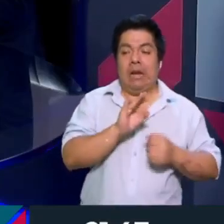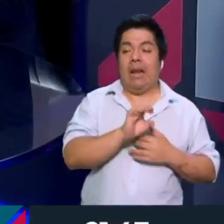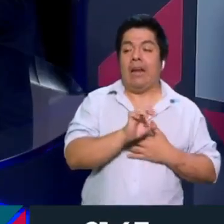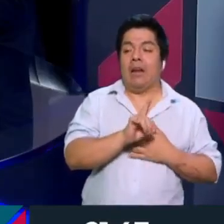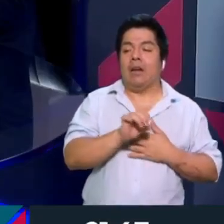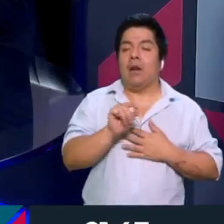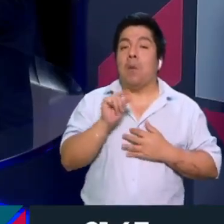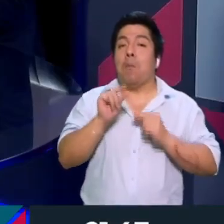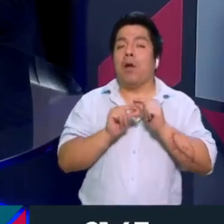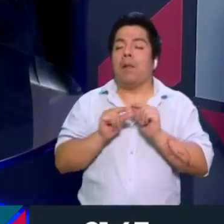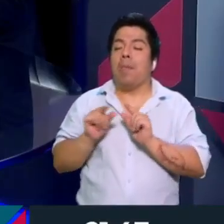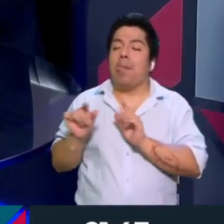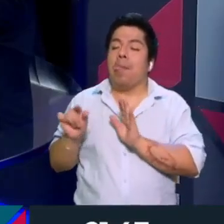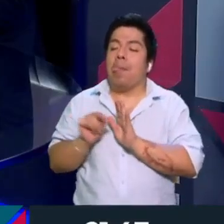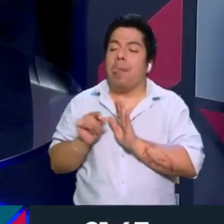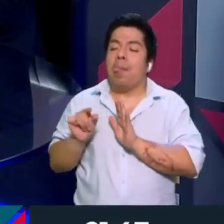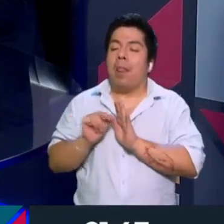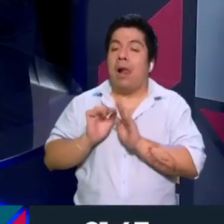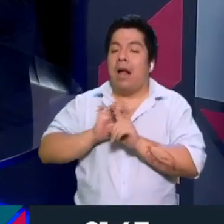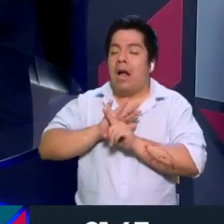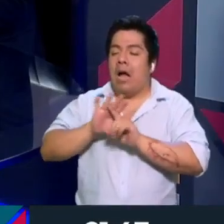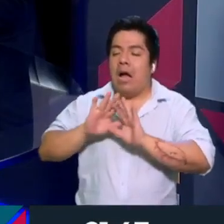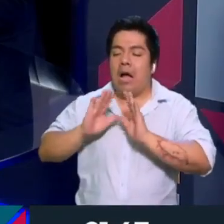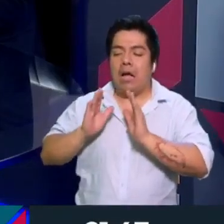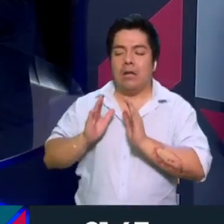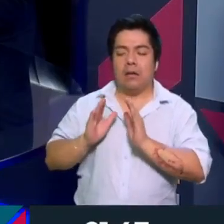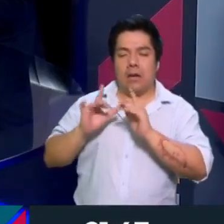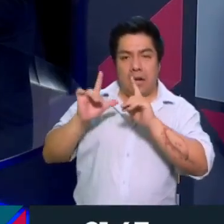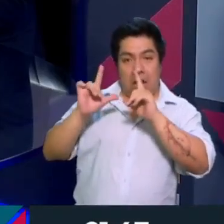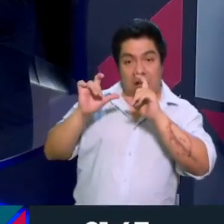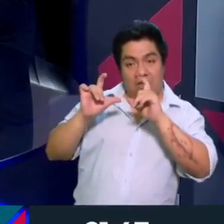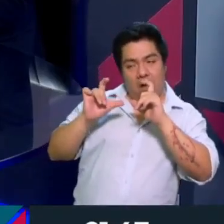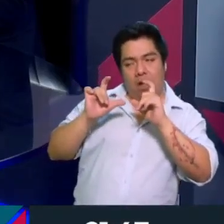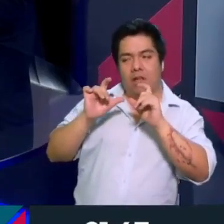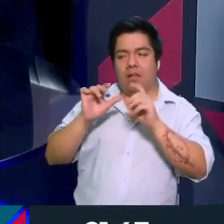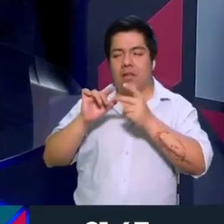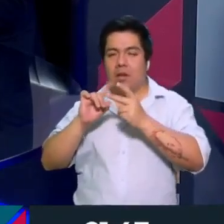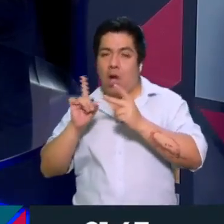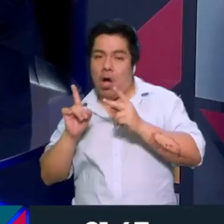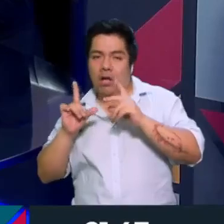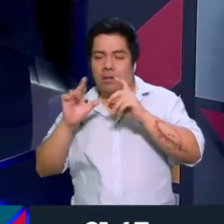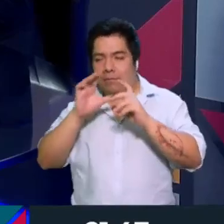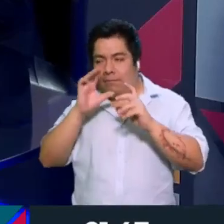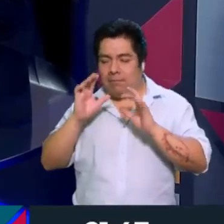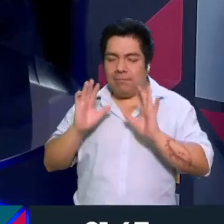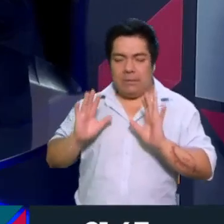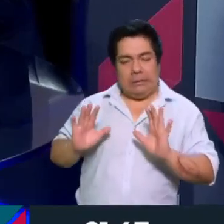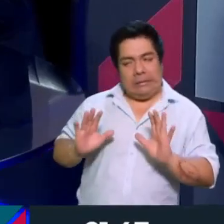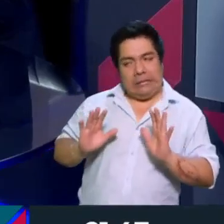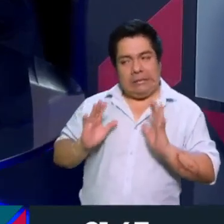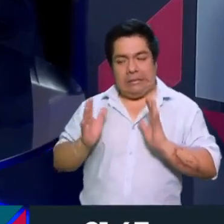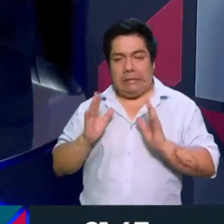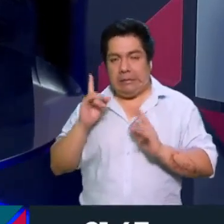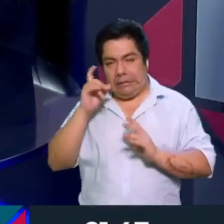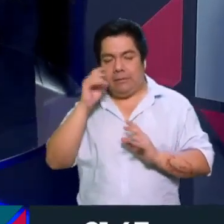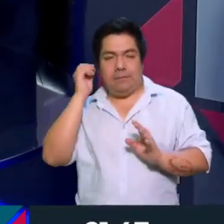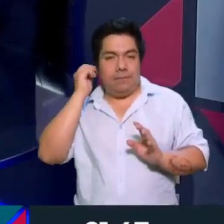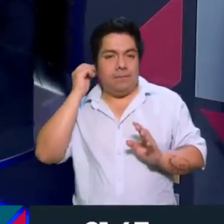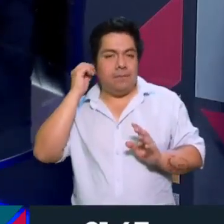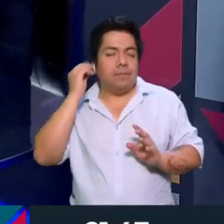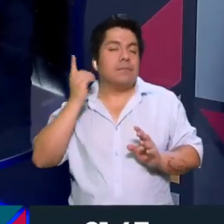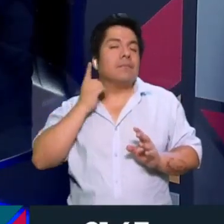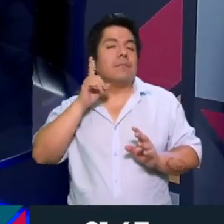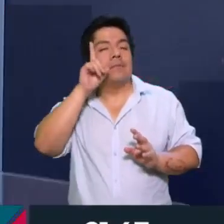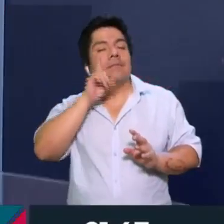niños poquito a poco hasta que le sacan una foto y luego la foto está en otro lugar. Entonces sí es una ley importante. Diputada, le